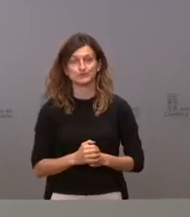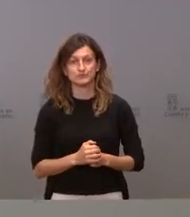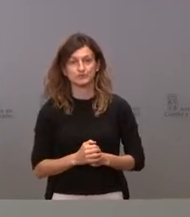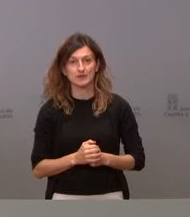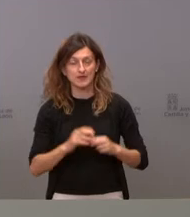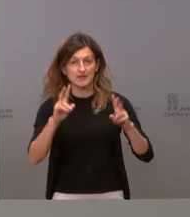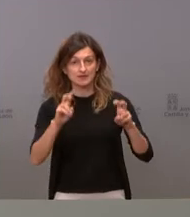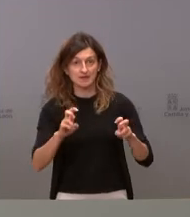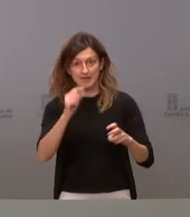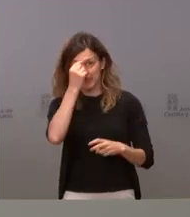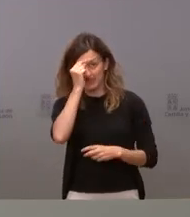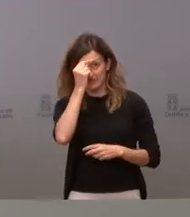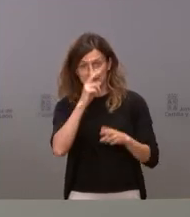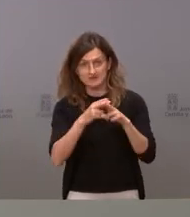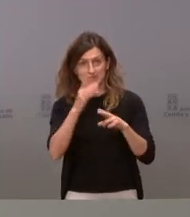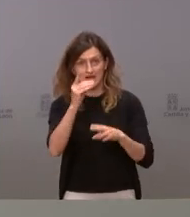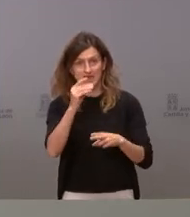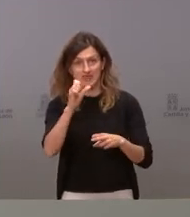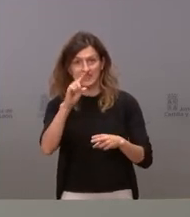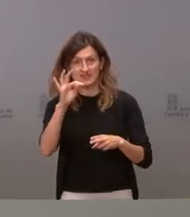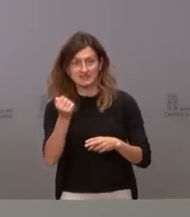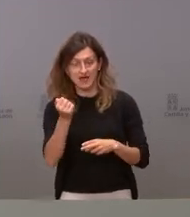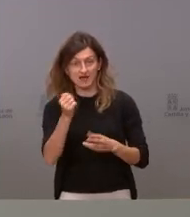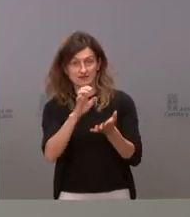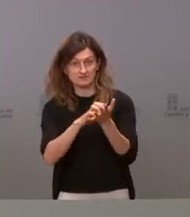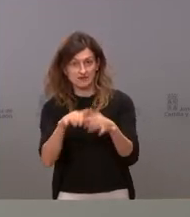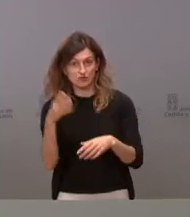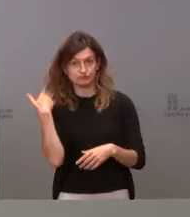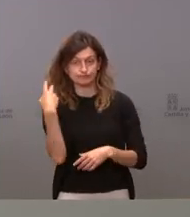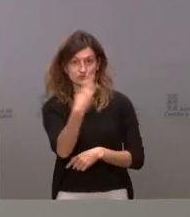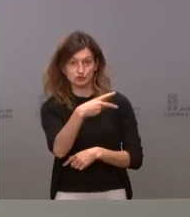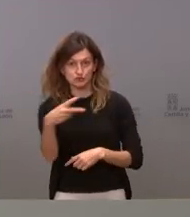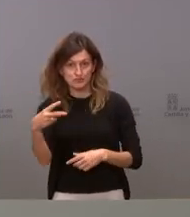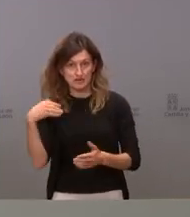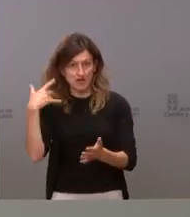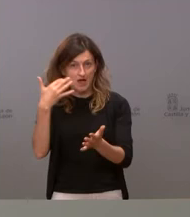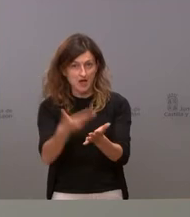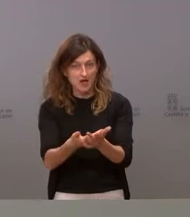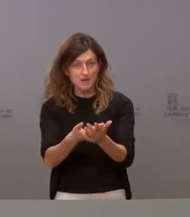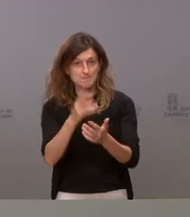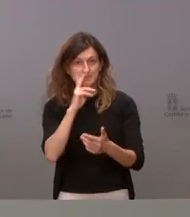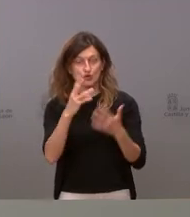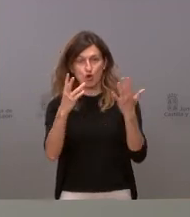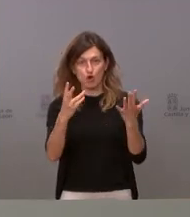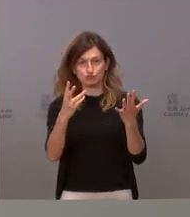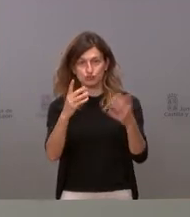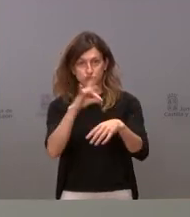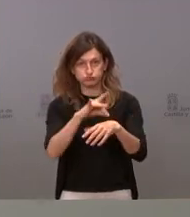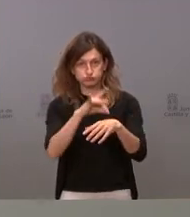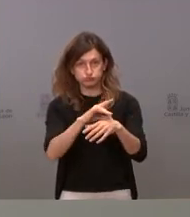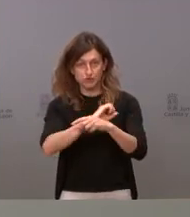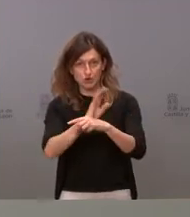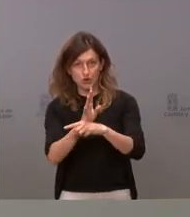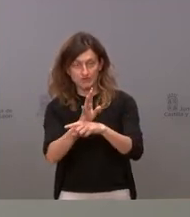variante Delta, la India, en nuestra comunidad en los últimos 14 días hemos detectado ocho brotes de COVID-19 por